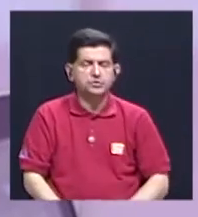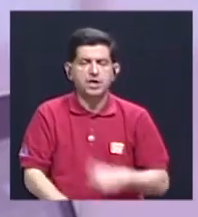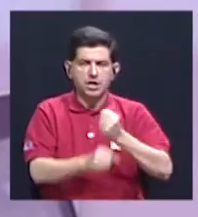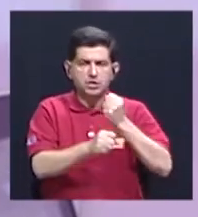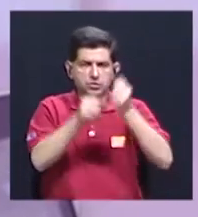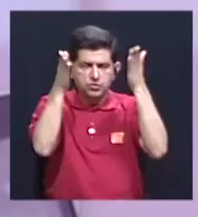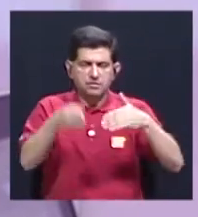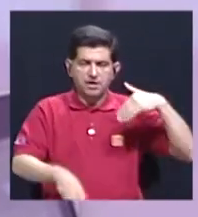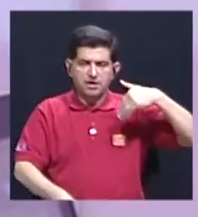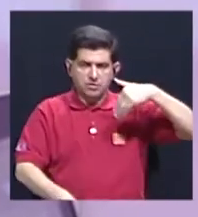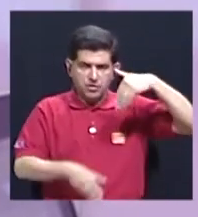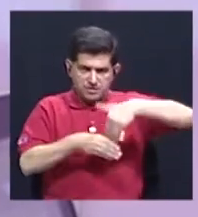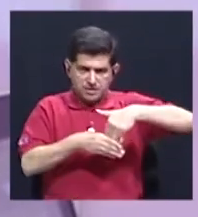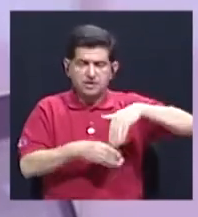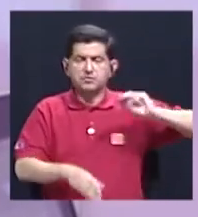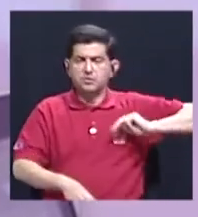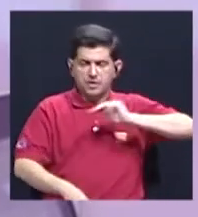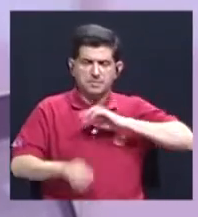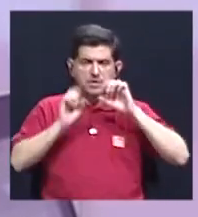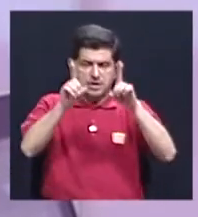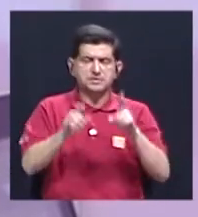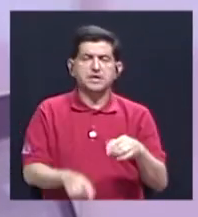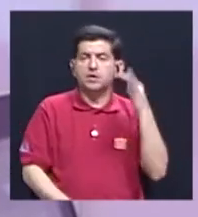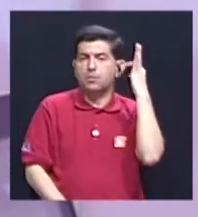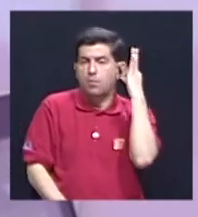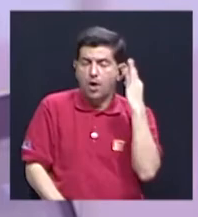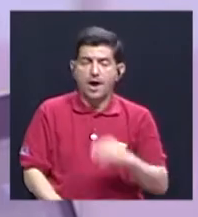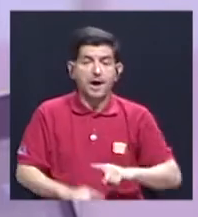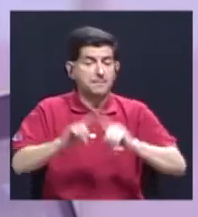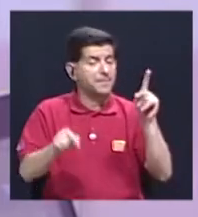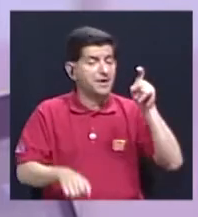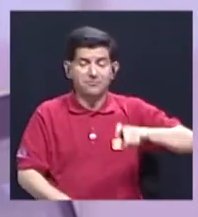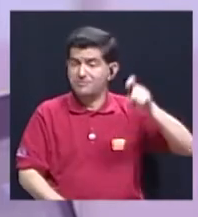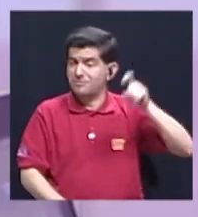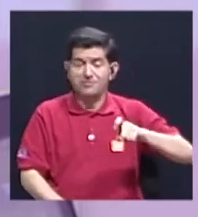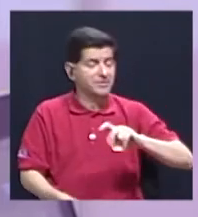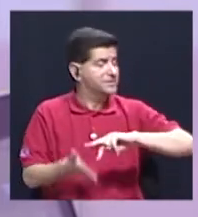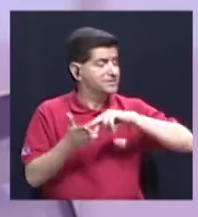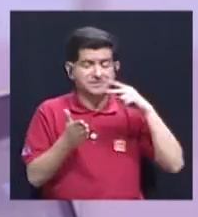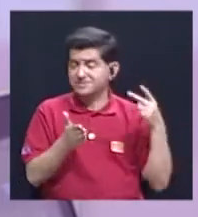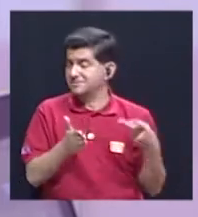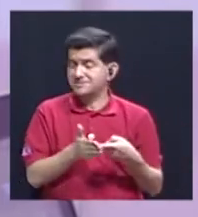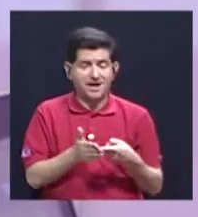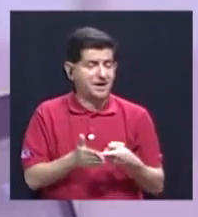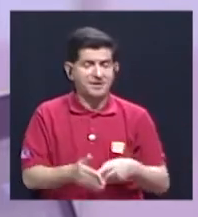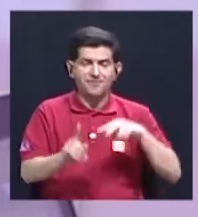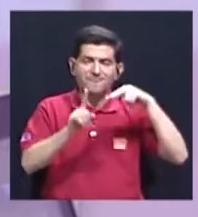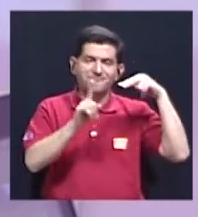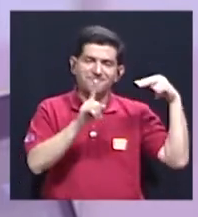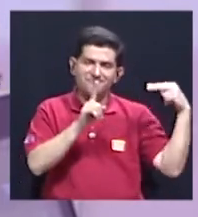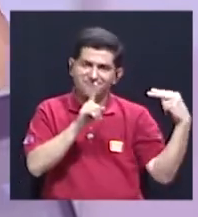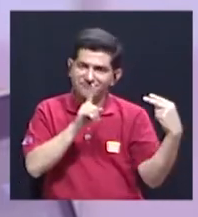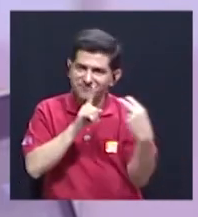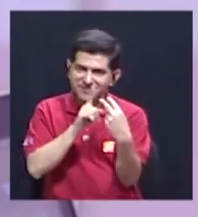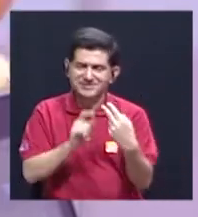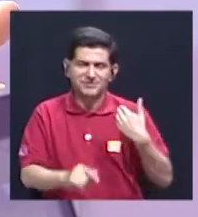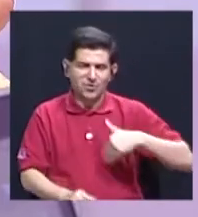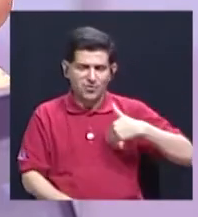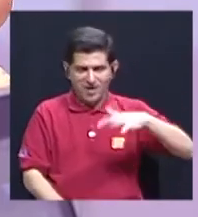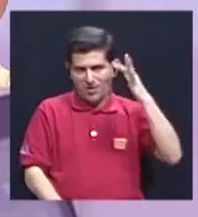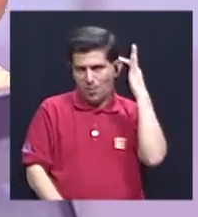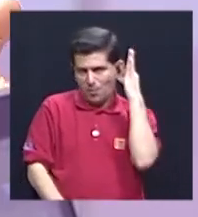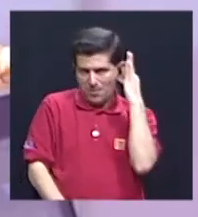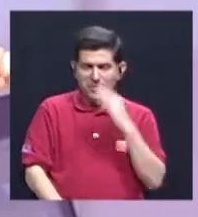del MEP son mujeres, pero eso no quiere decir necesariamente que las visiones sobre hombres y